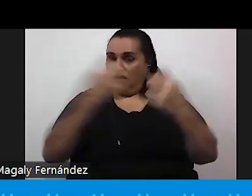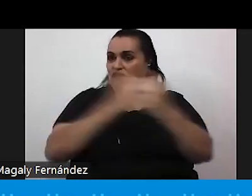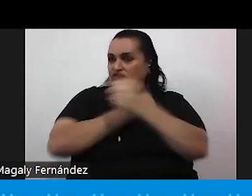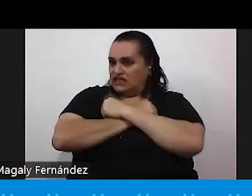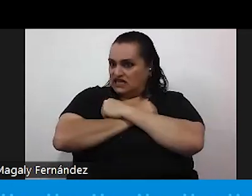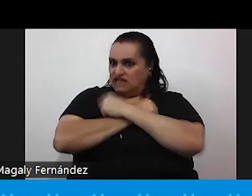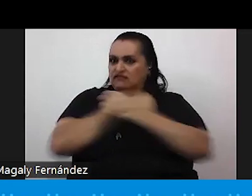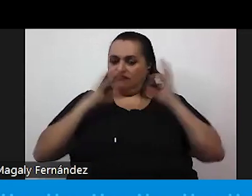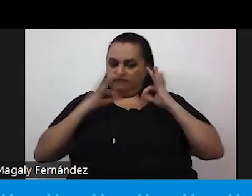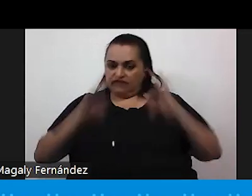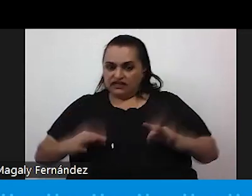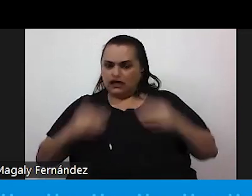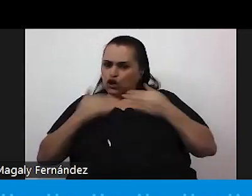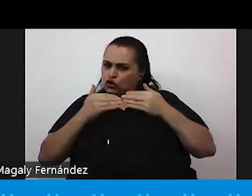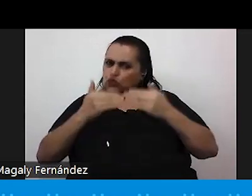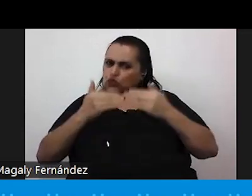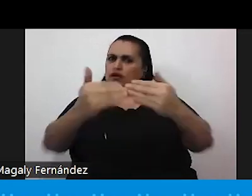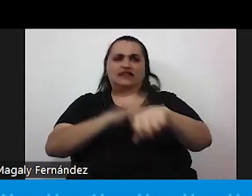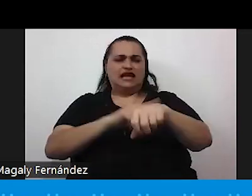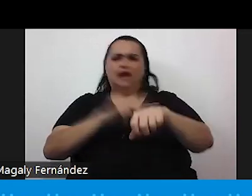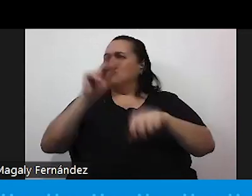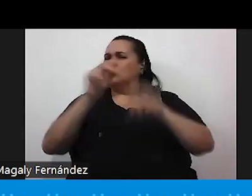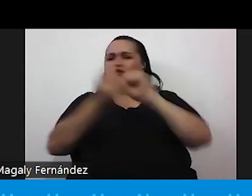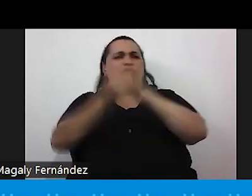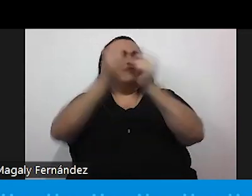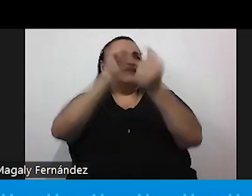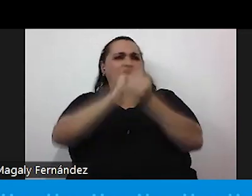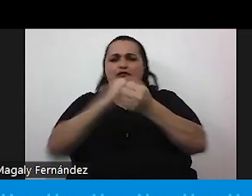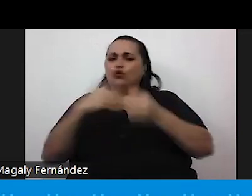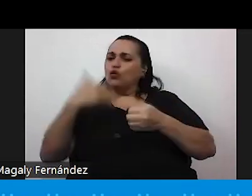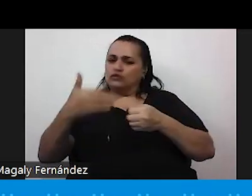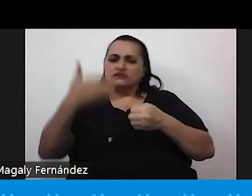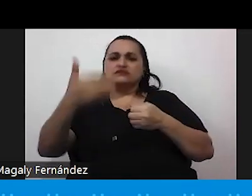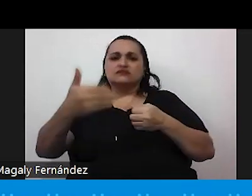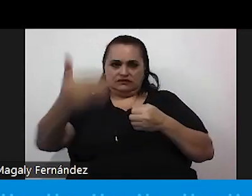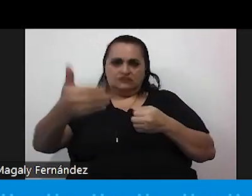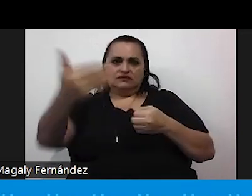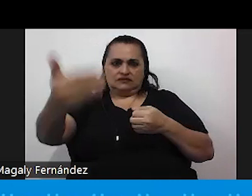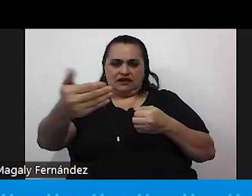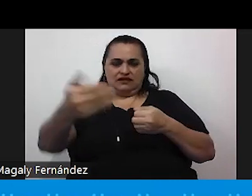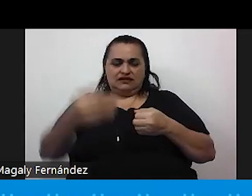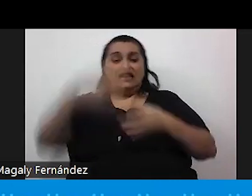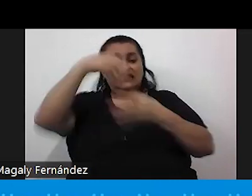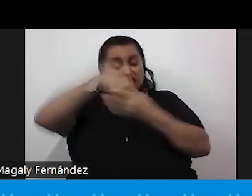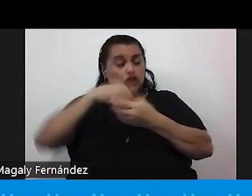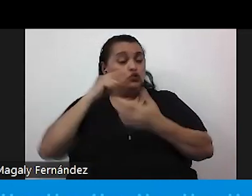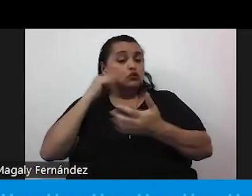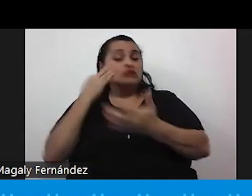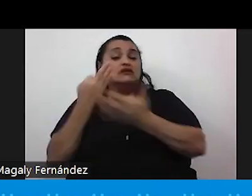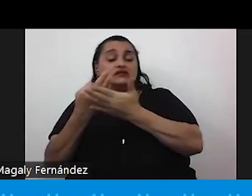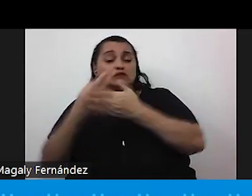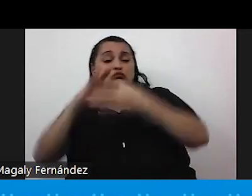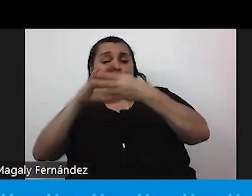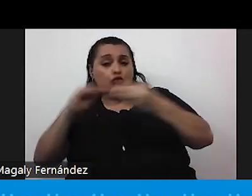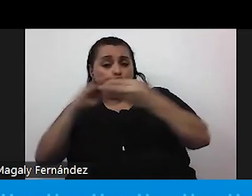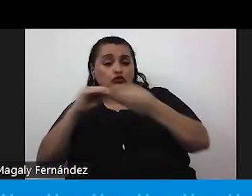el tiempo no es variante no es cambiante es una constante dentro de los testimonios de los estudios muchas de las personas